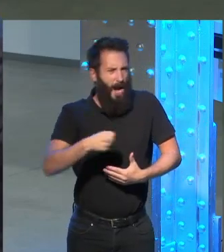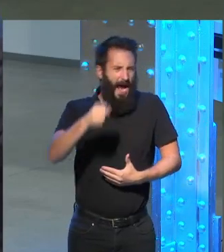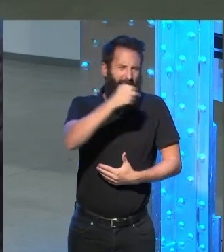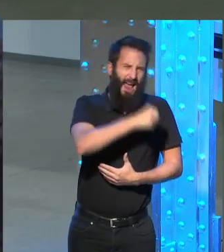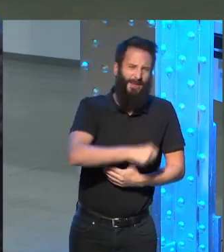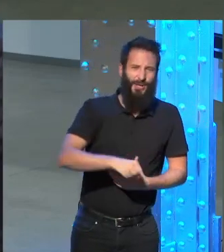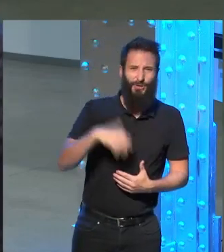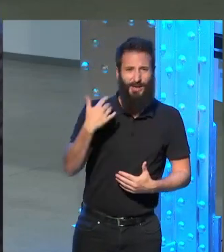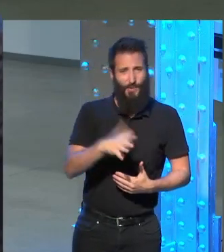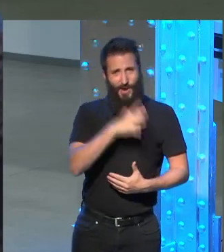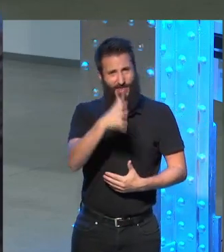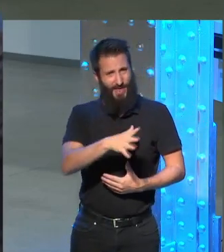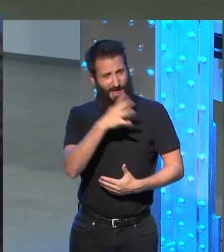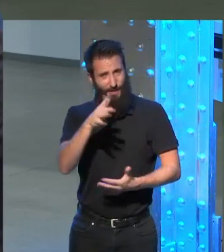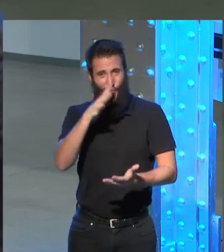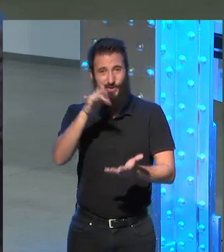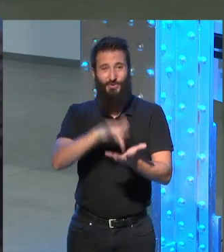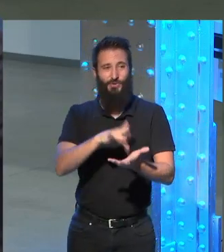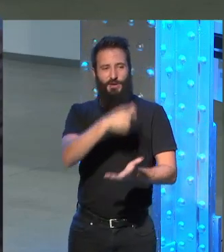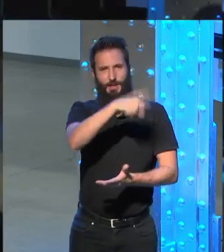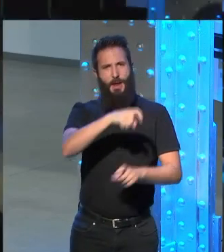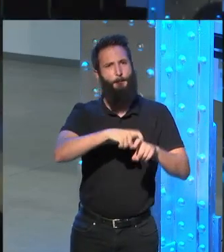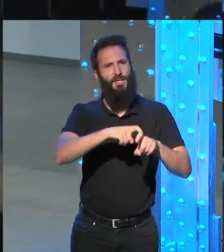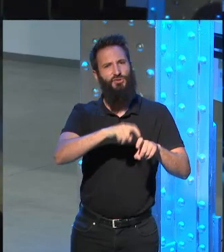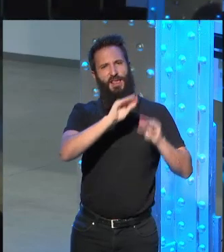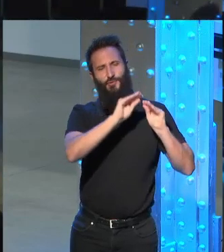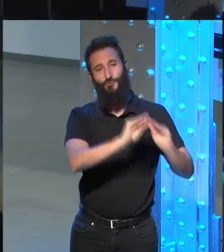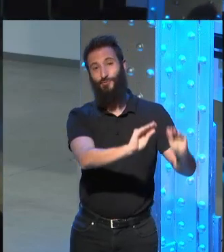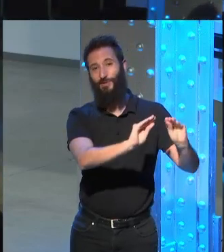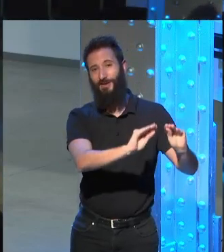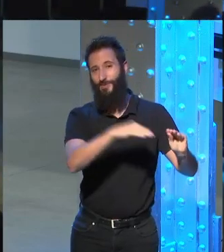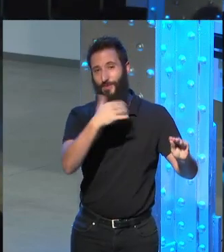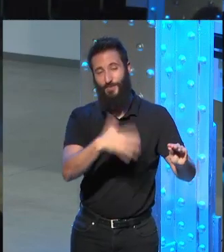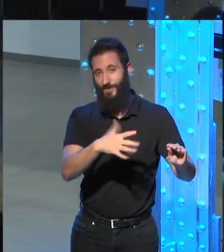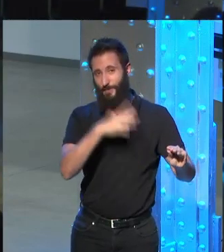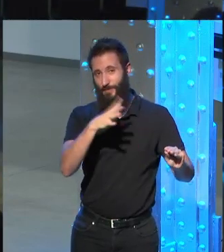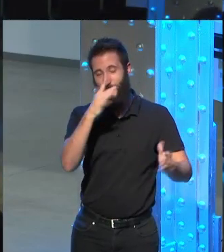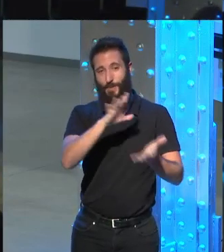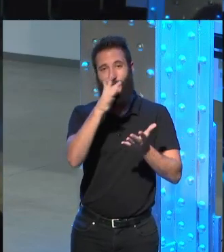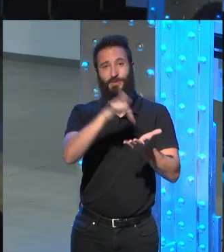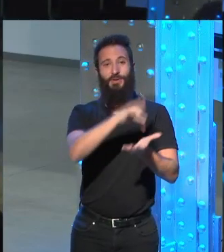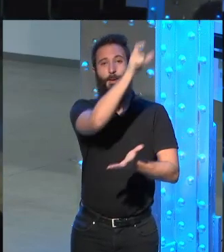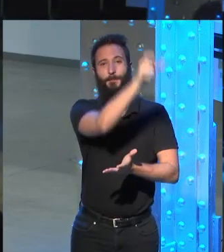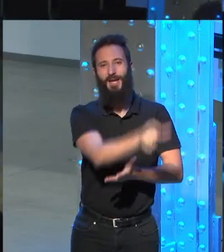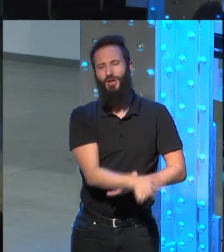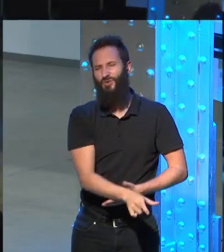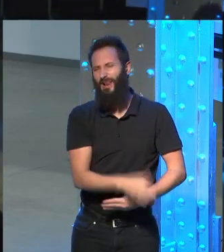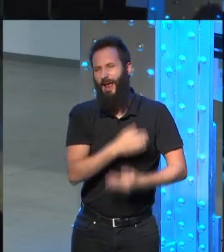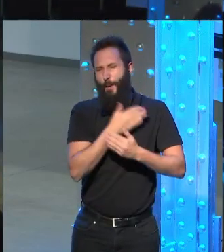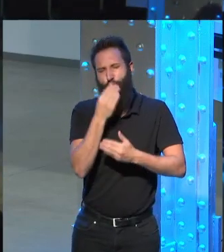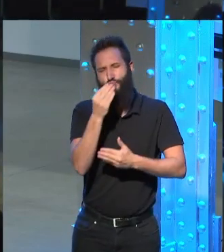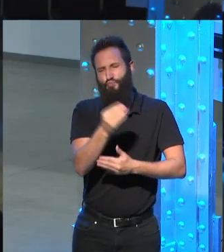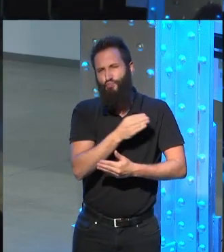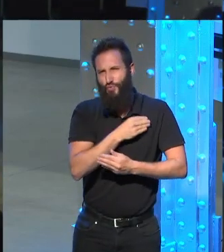fascinante sobre todo por la personalidad de él una persona de una inmensa bondad